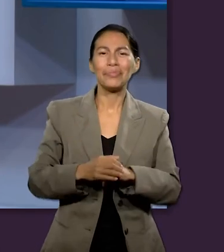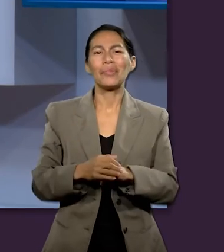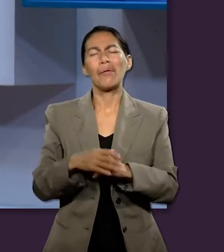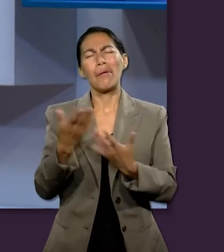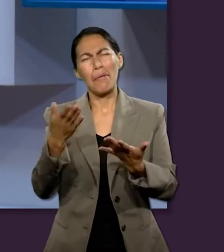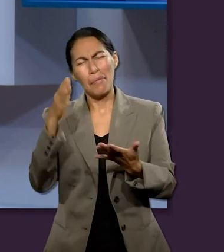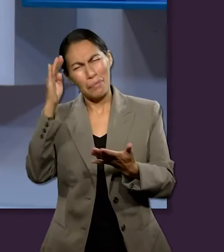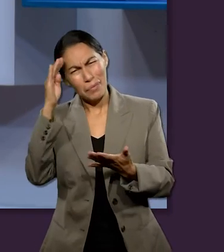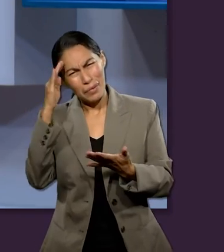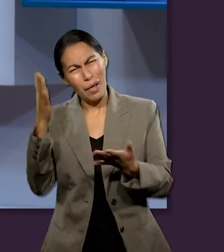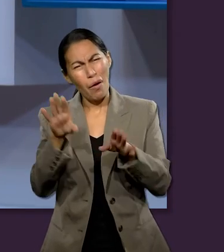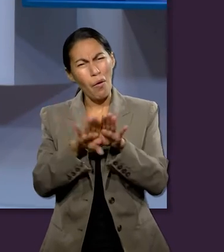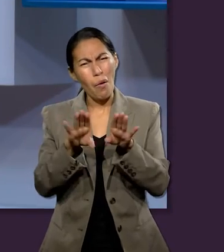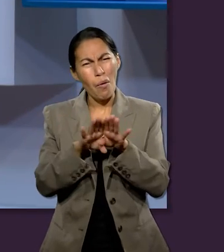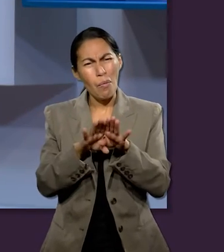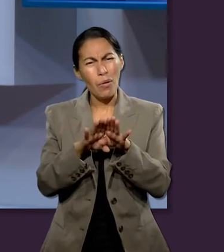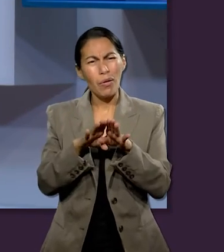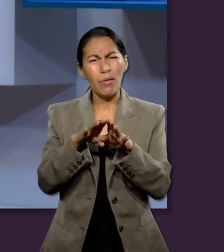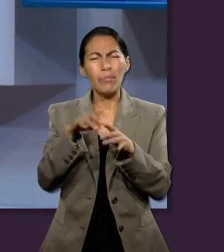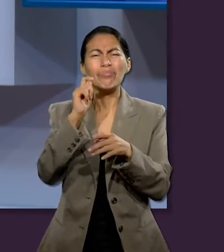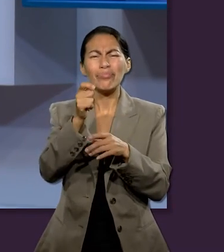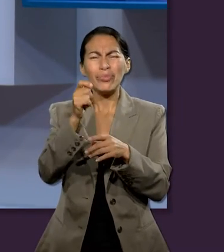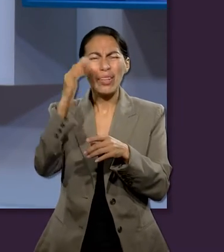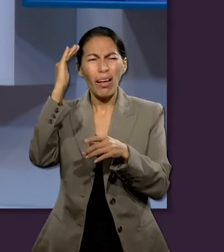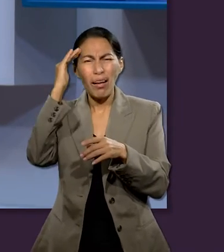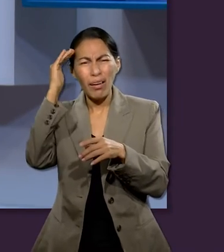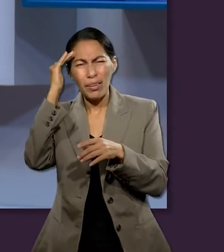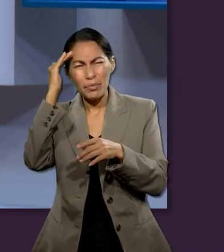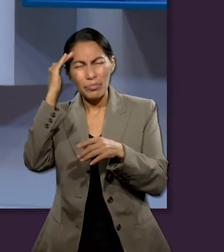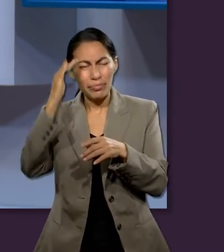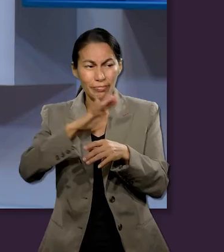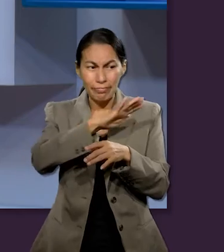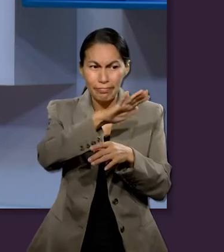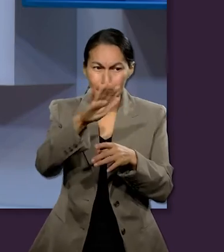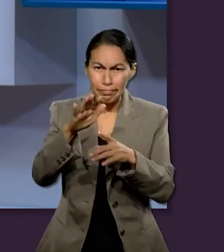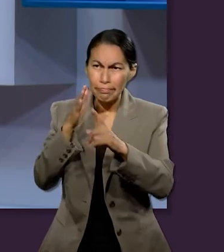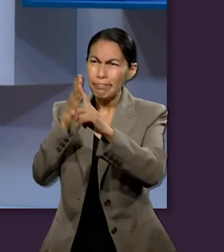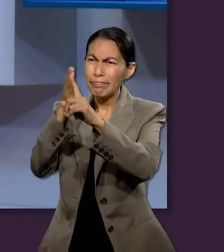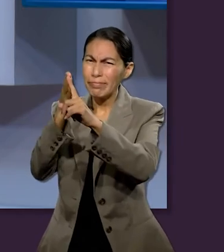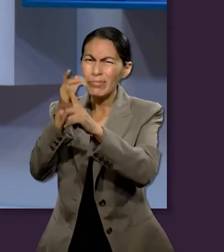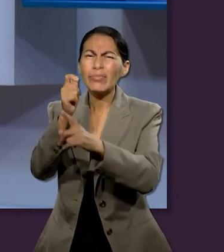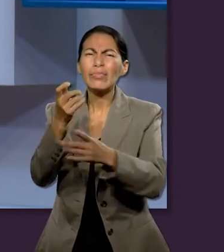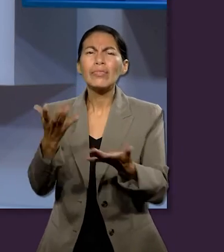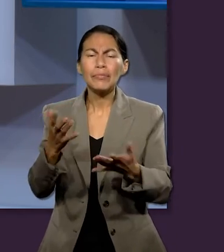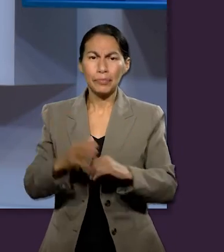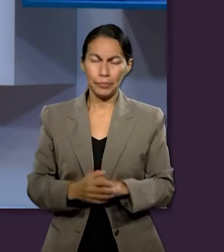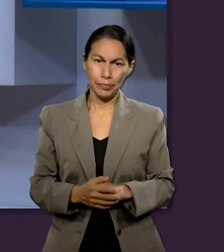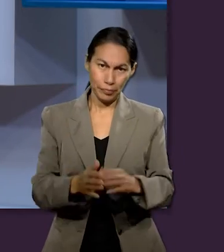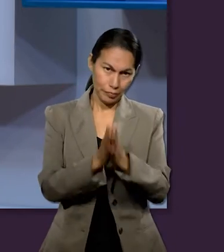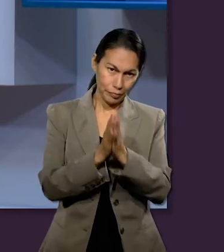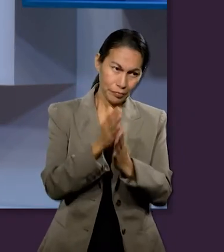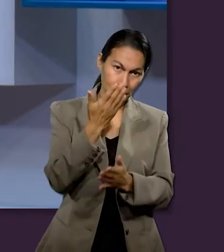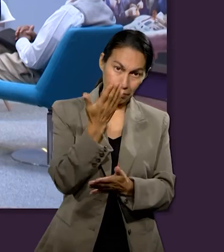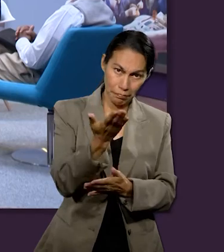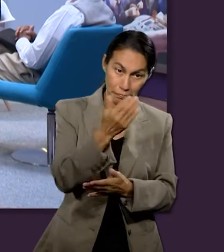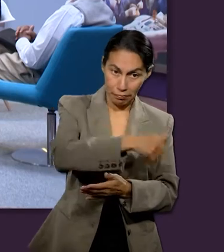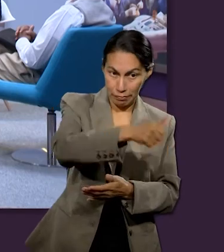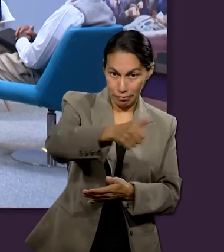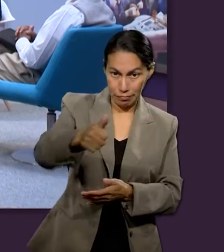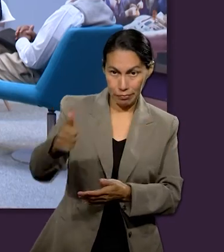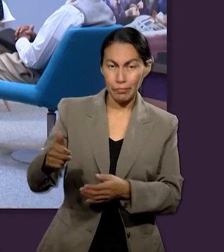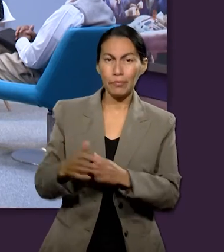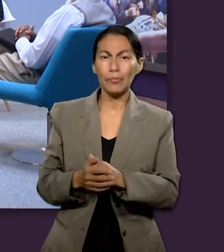y a qué nos ayuda tener una Cosmovisión Bíblica. Y les voy a pedir a cada uno de ellos que se